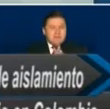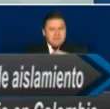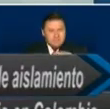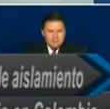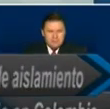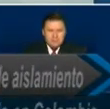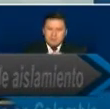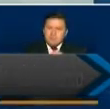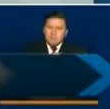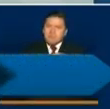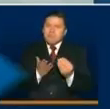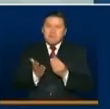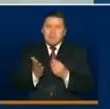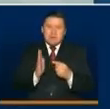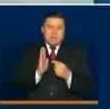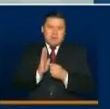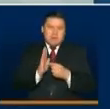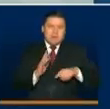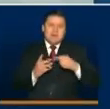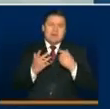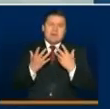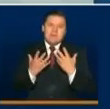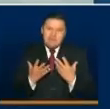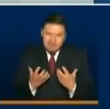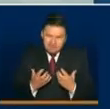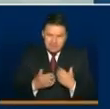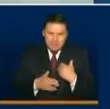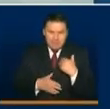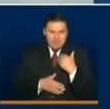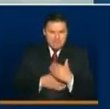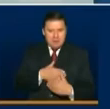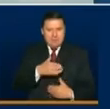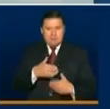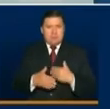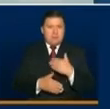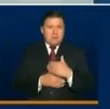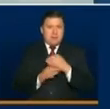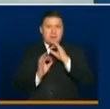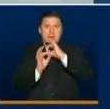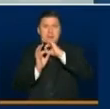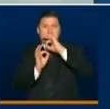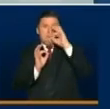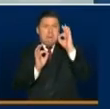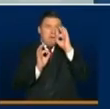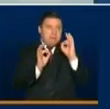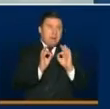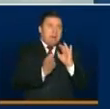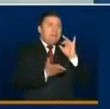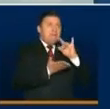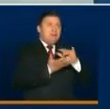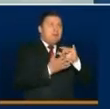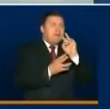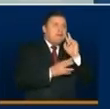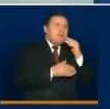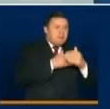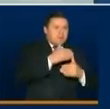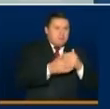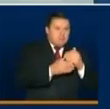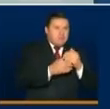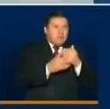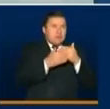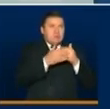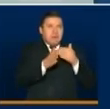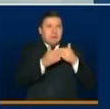una condición, y es que queremos avanzar con regionalización, que queremos avanzar con